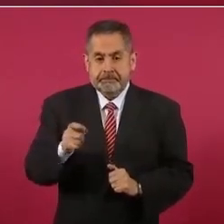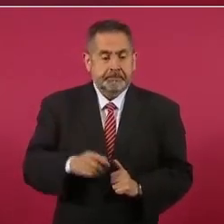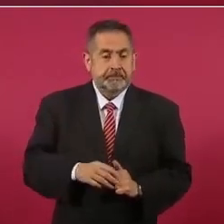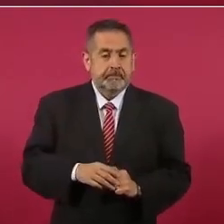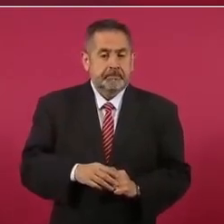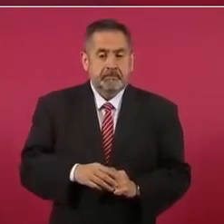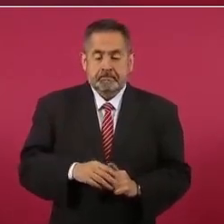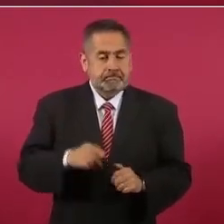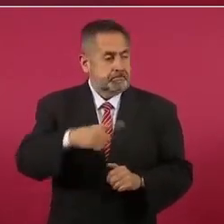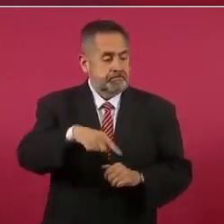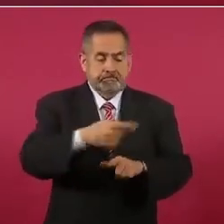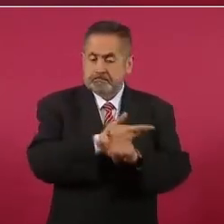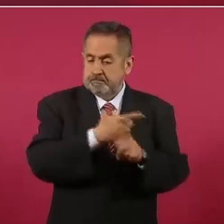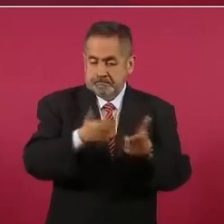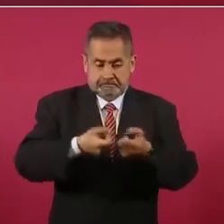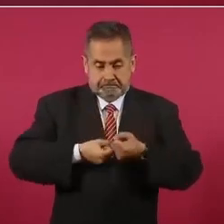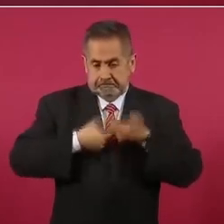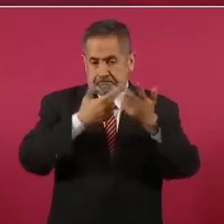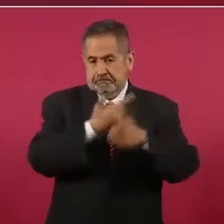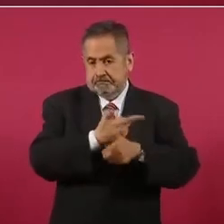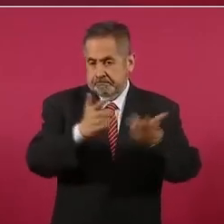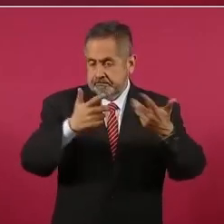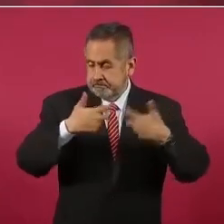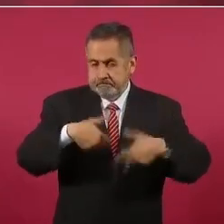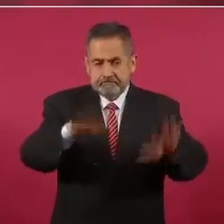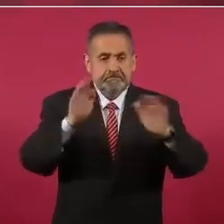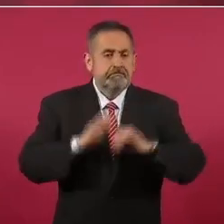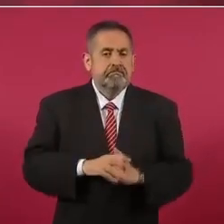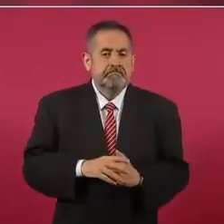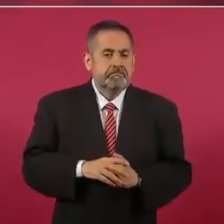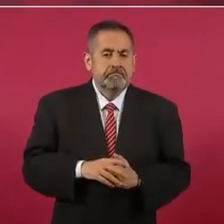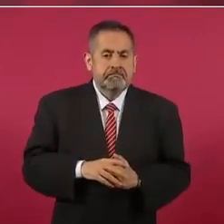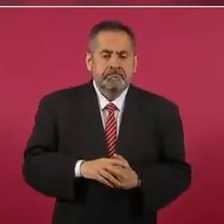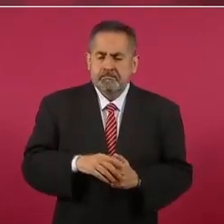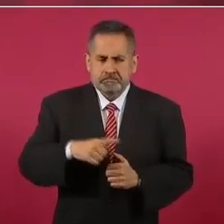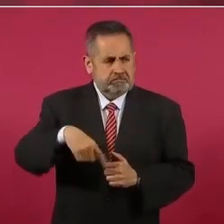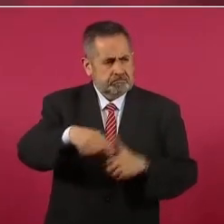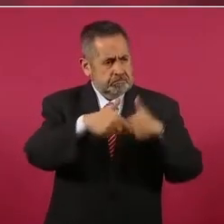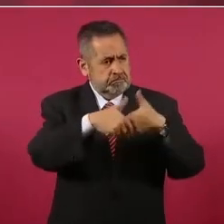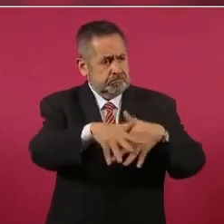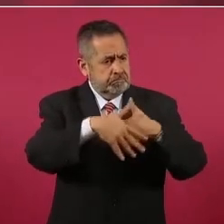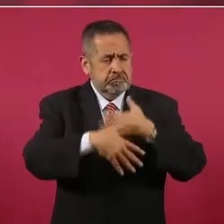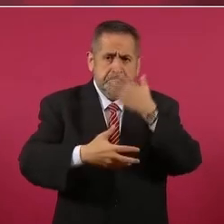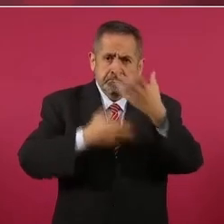Pero libertad y todos a manifestarse.